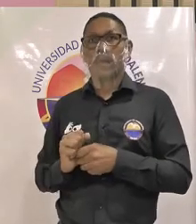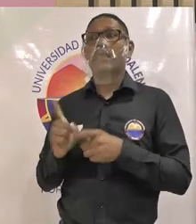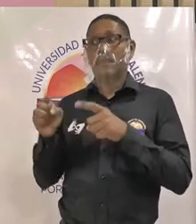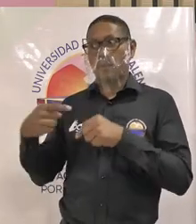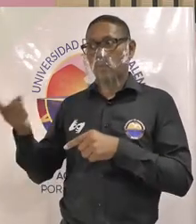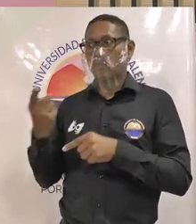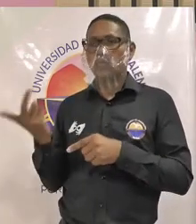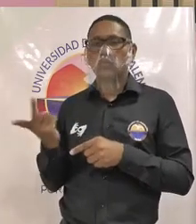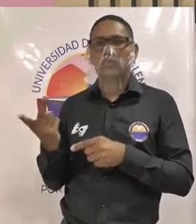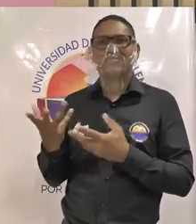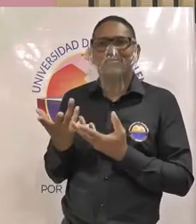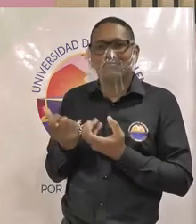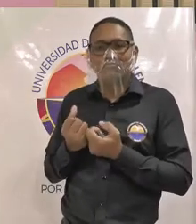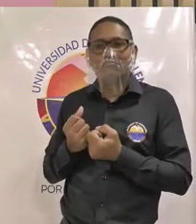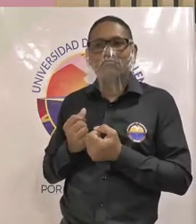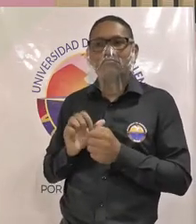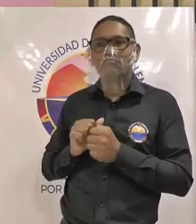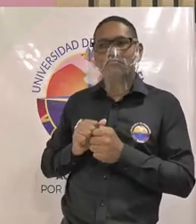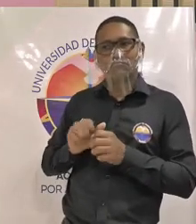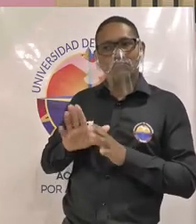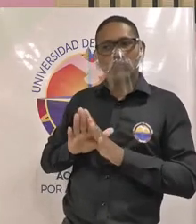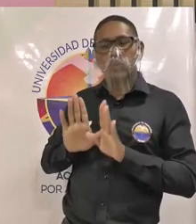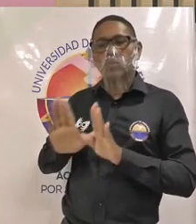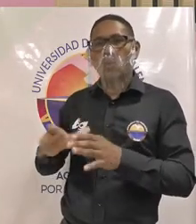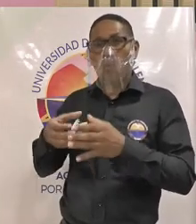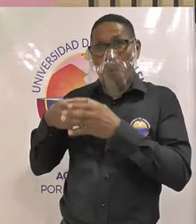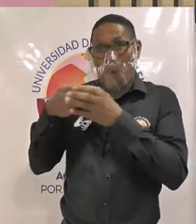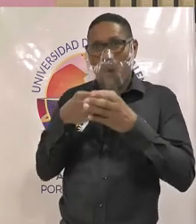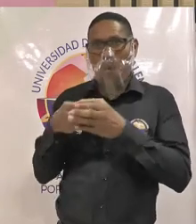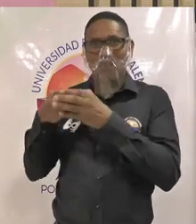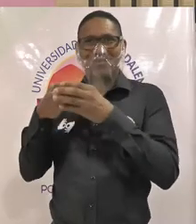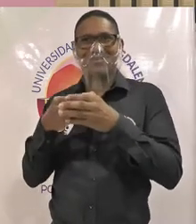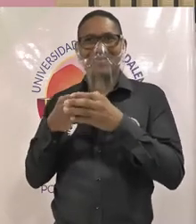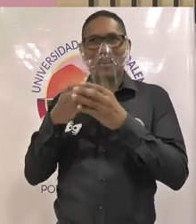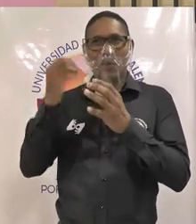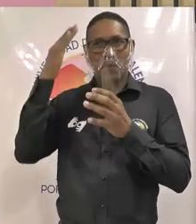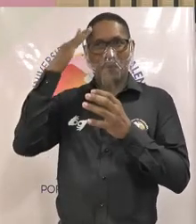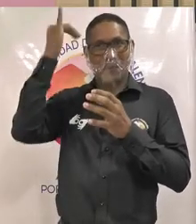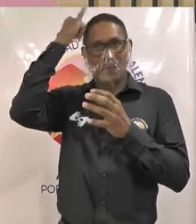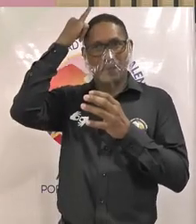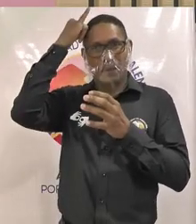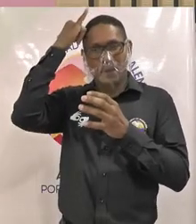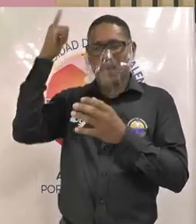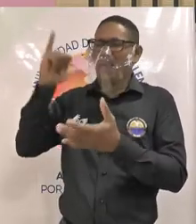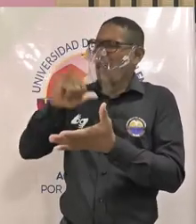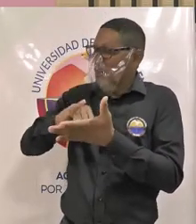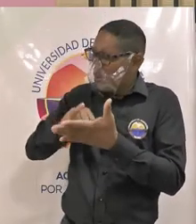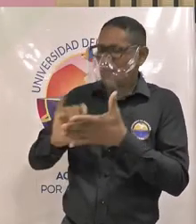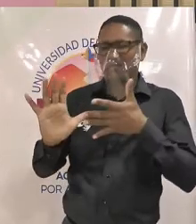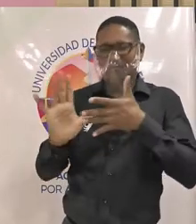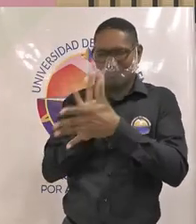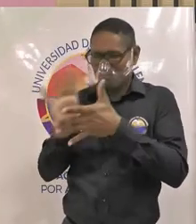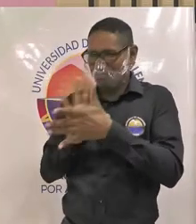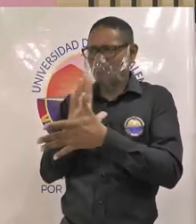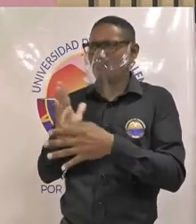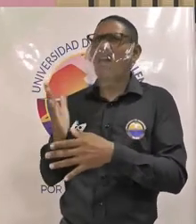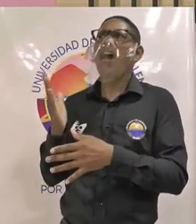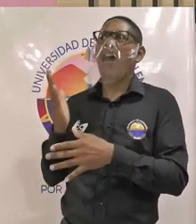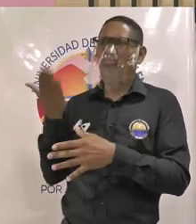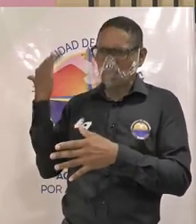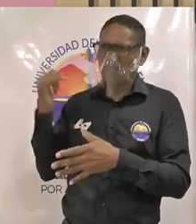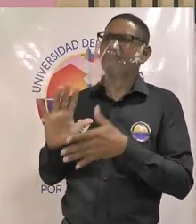candidatos de los estudiantes al consejo académico las reglas de juego de este evento ya habían sido